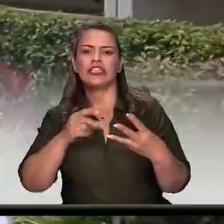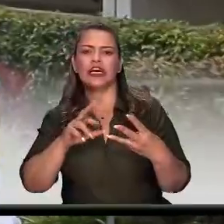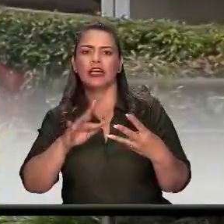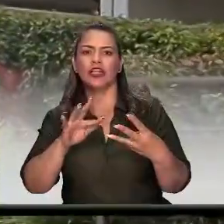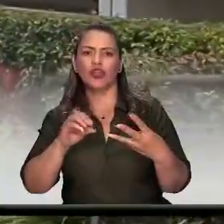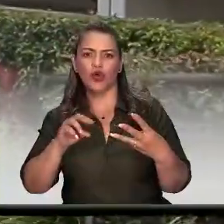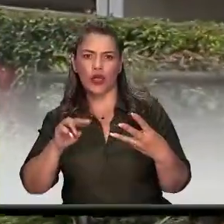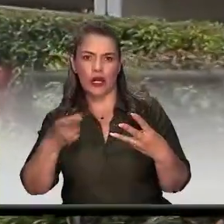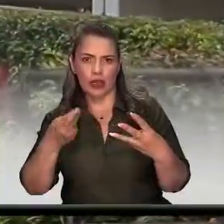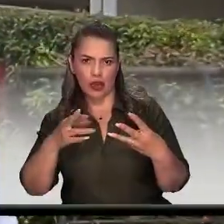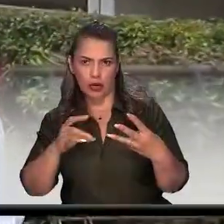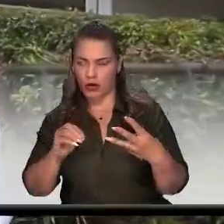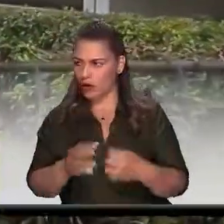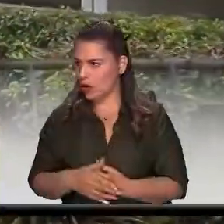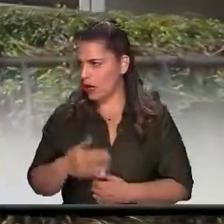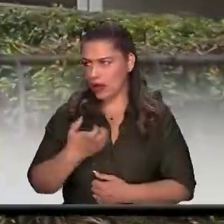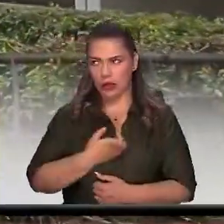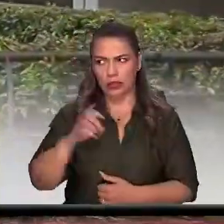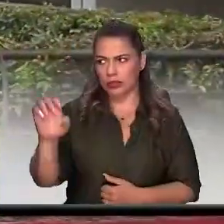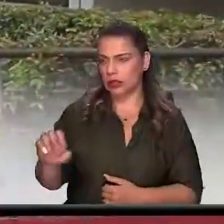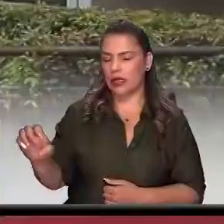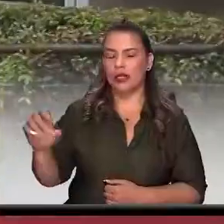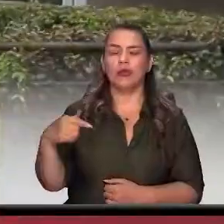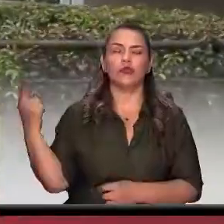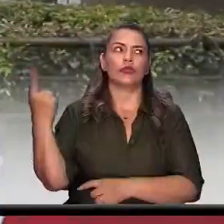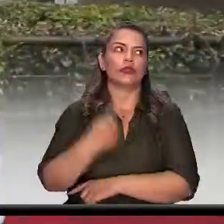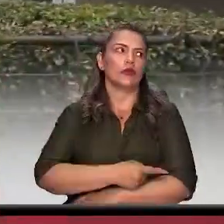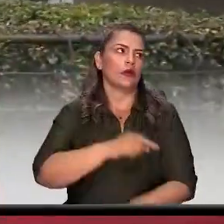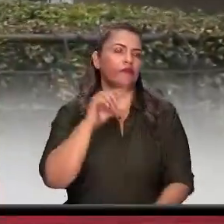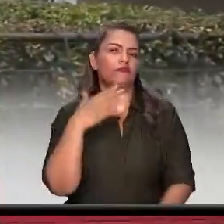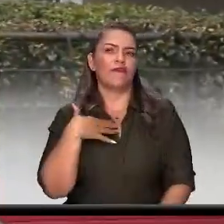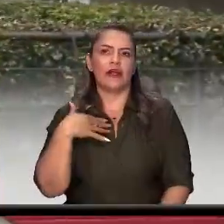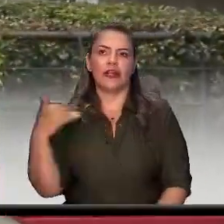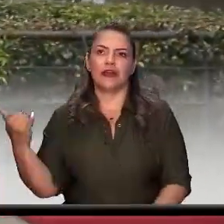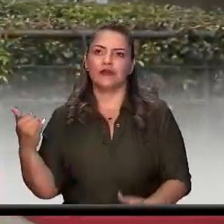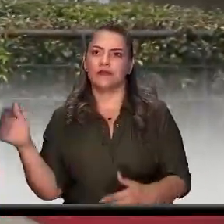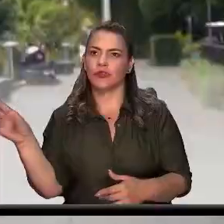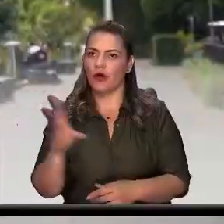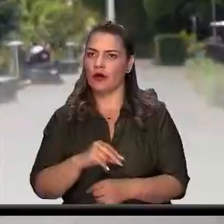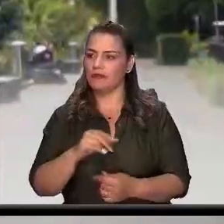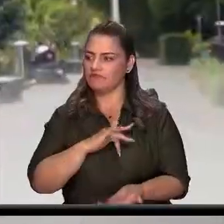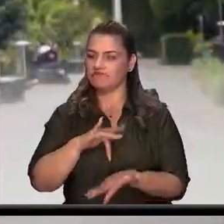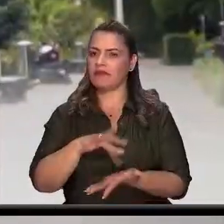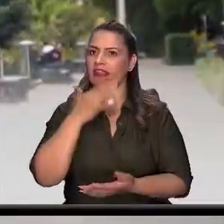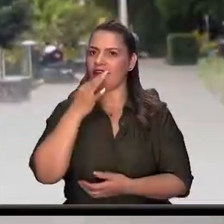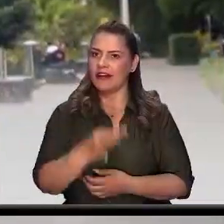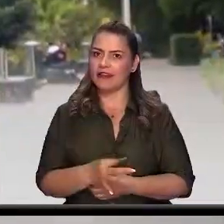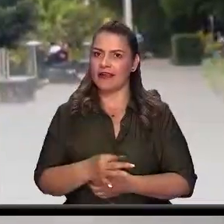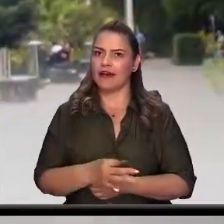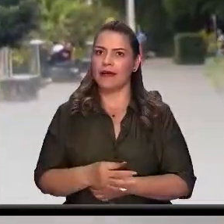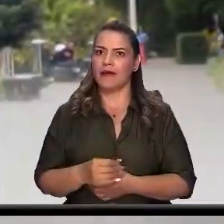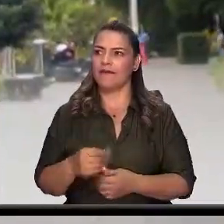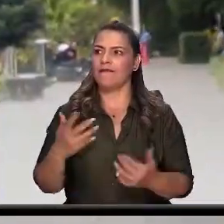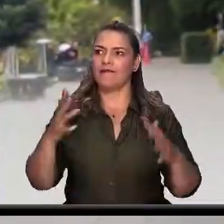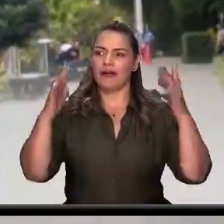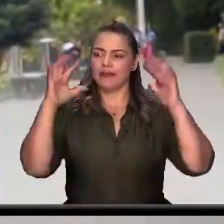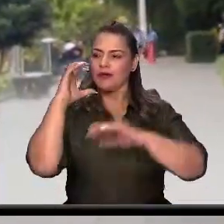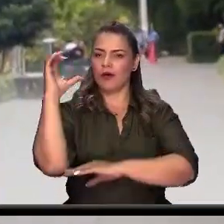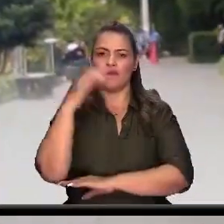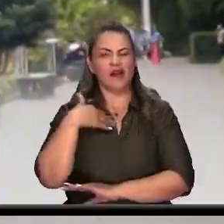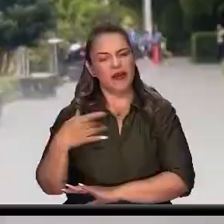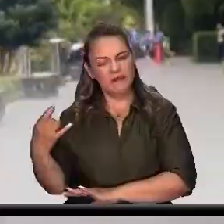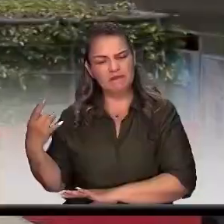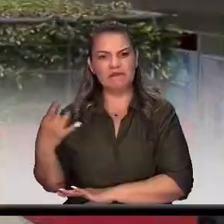alcalde, espectacular, me gocé. Ese día y todos los conciertos de principios y fines que hay definitivamente las mejores fiestas de Colombia y totalmente